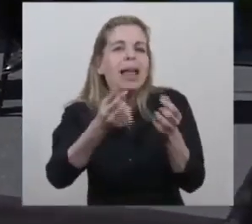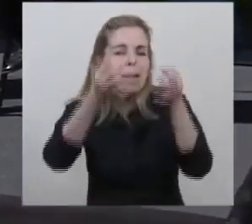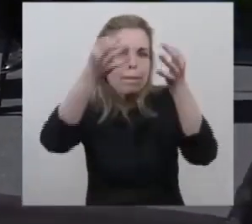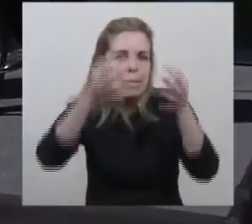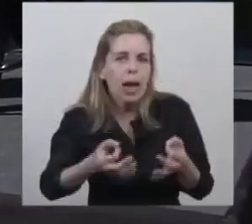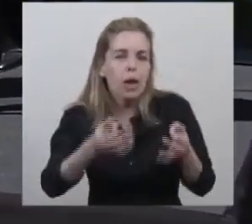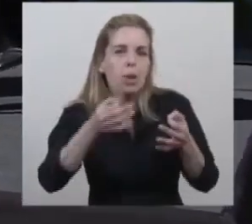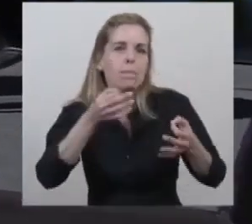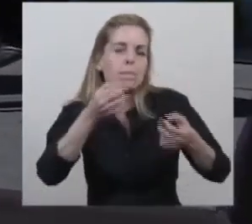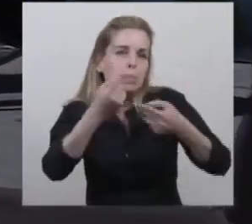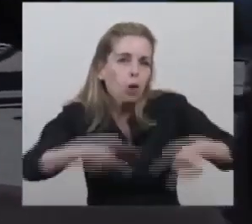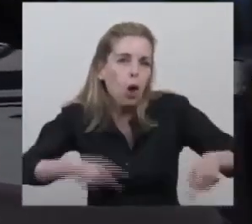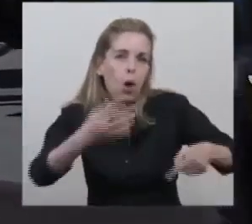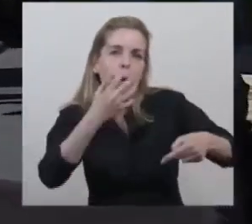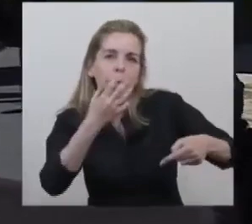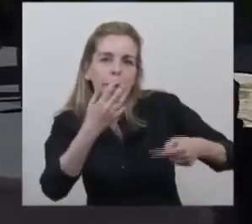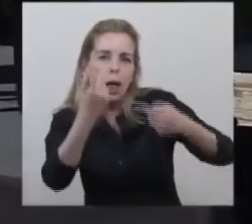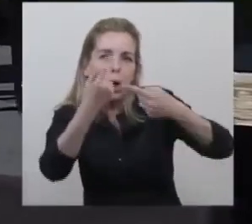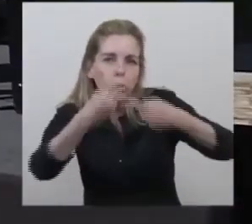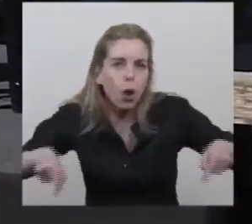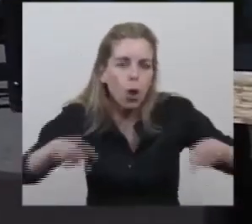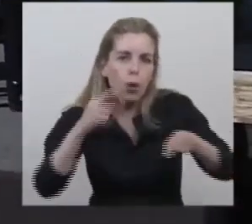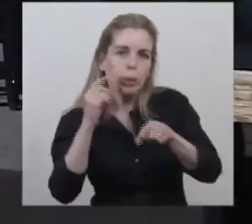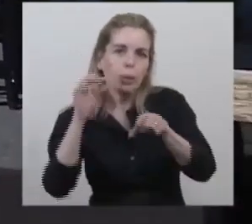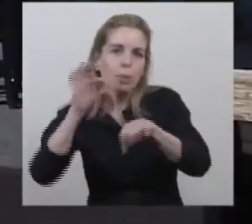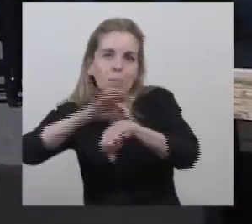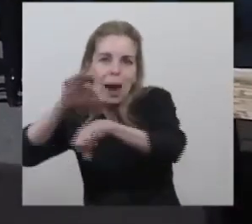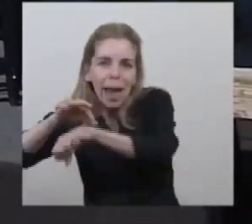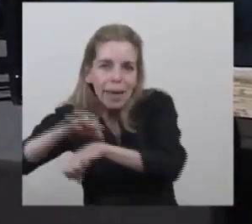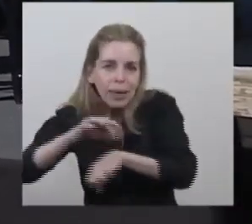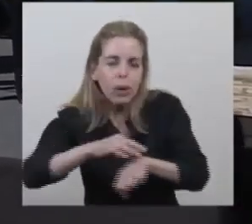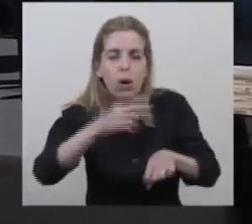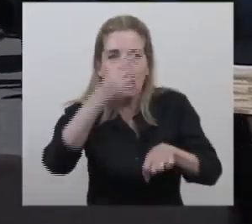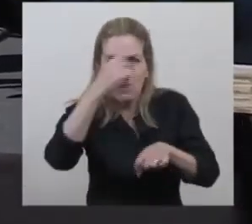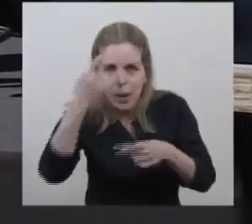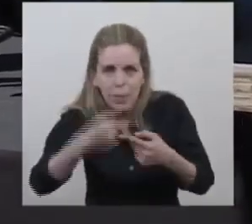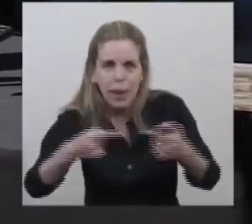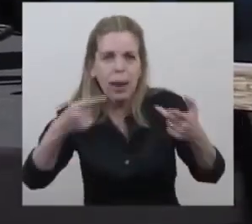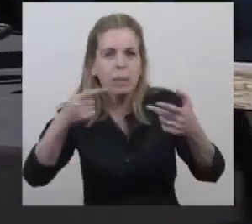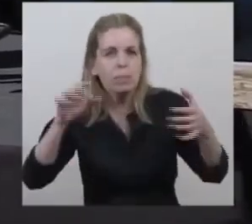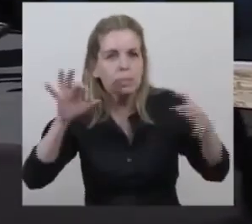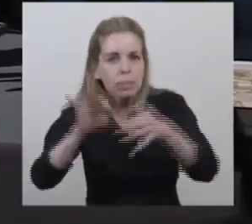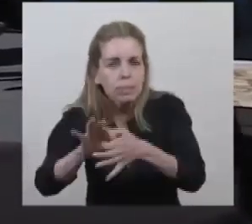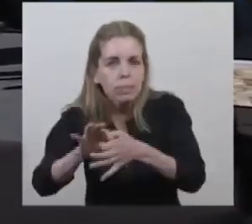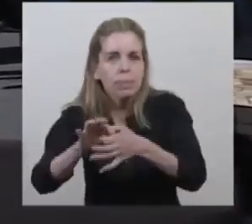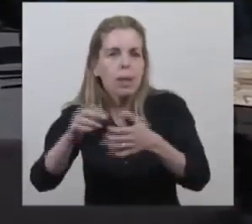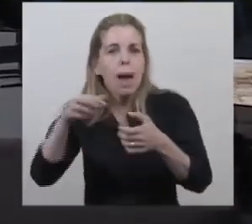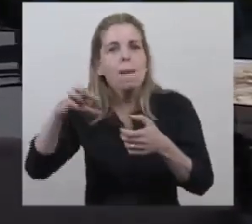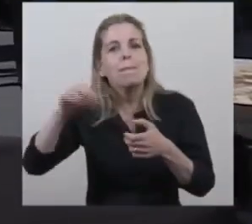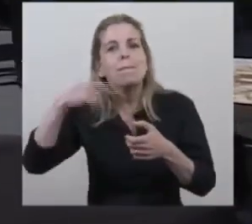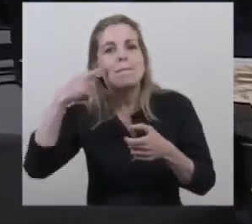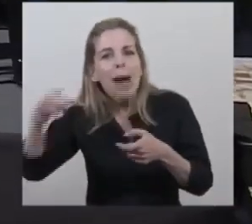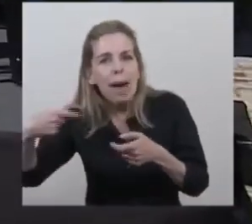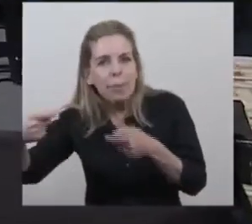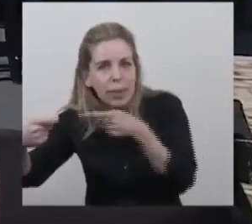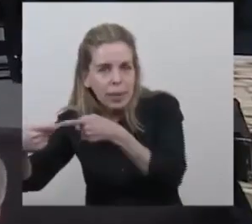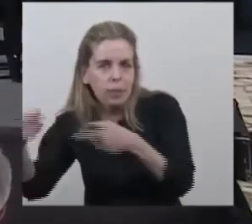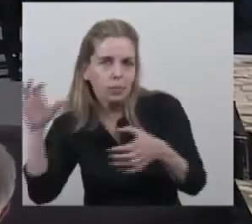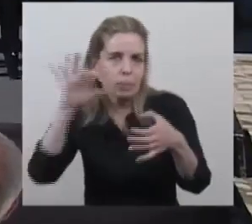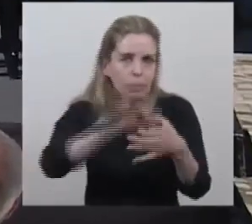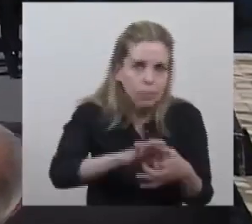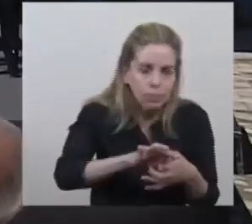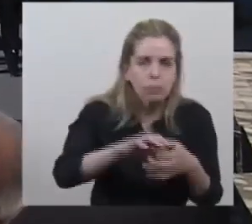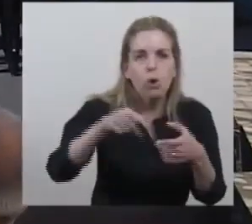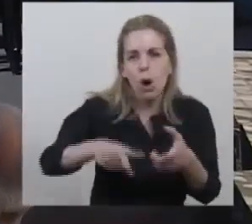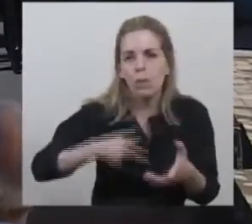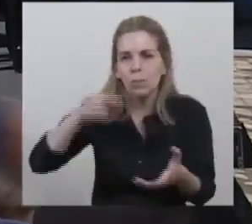mejor equipamiento, con el mejor trabajo médico, con integración en el sistema provincial, con el PAMI trabajando, con infraestructura